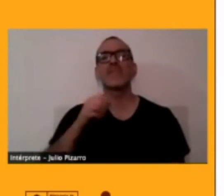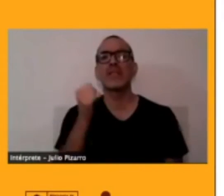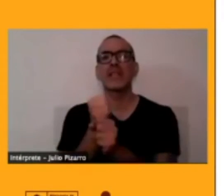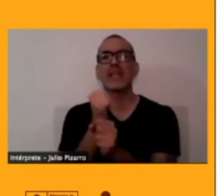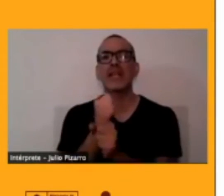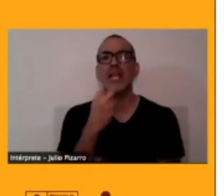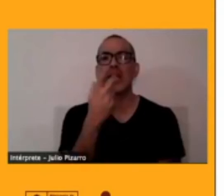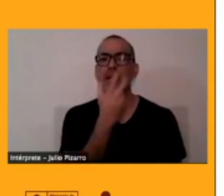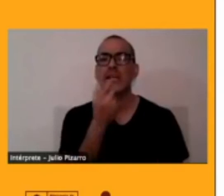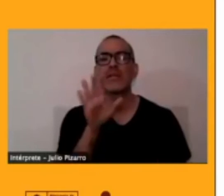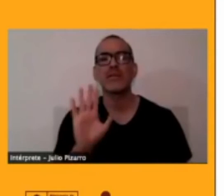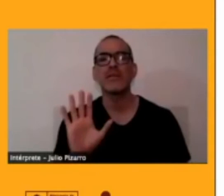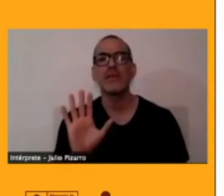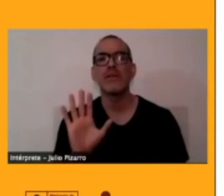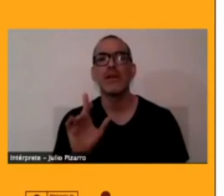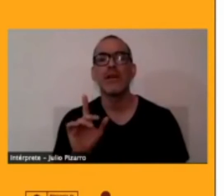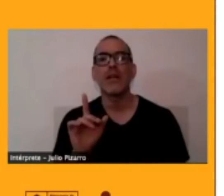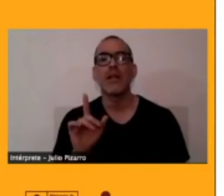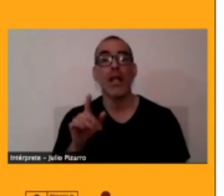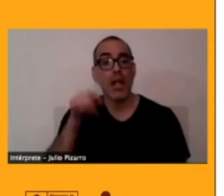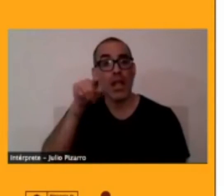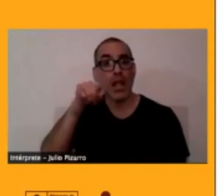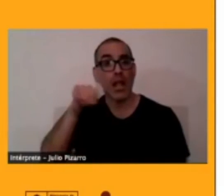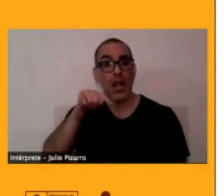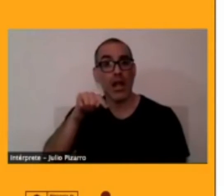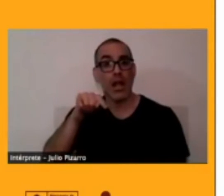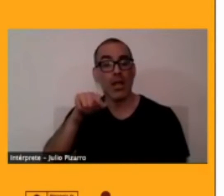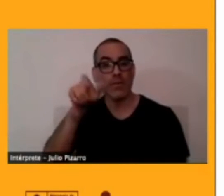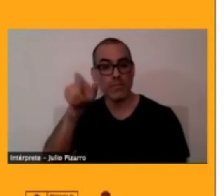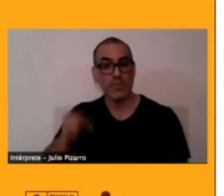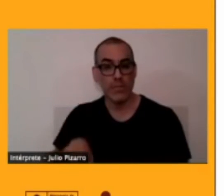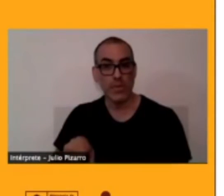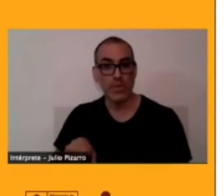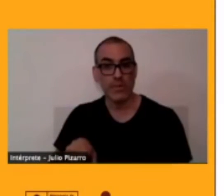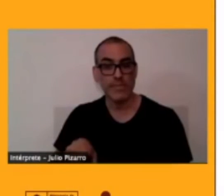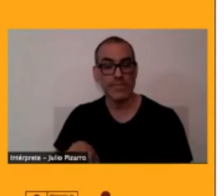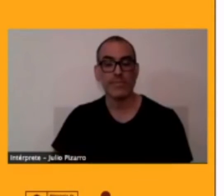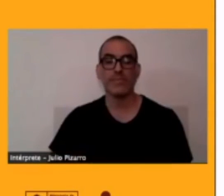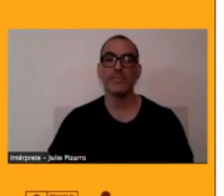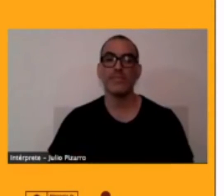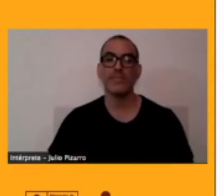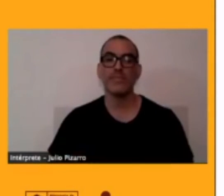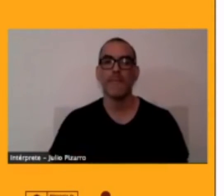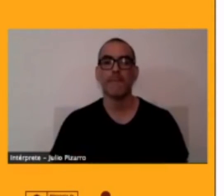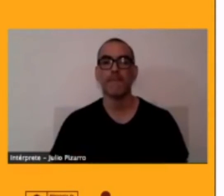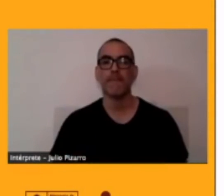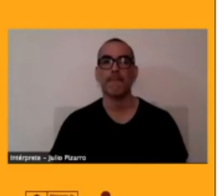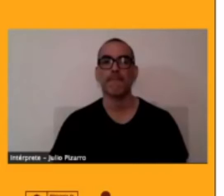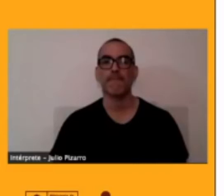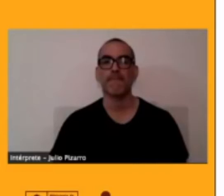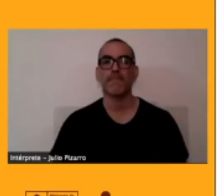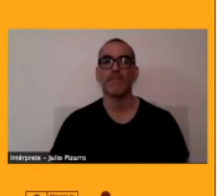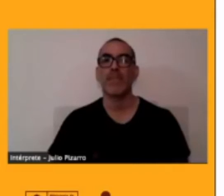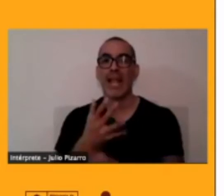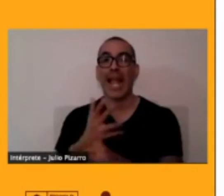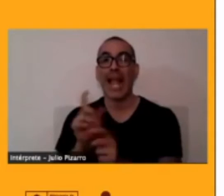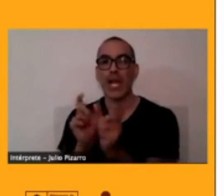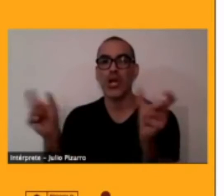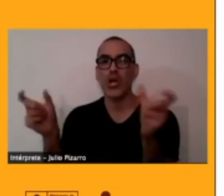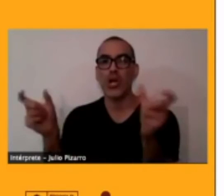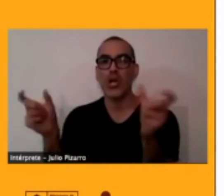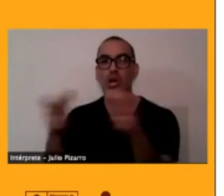de acuerdo a los cultores tradicionales y al Consejo Lingüístico, este es un libro